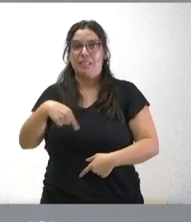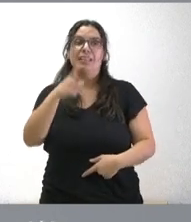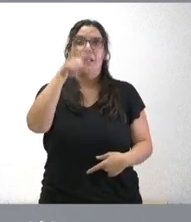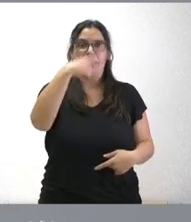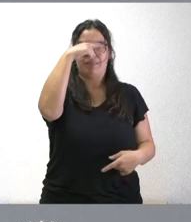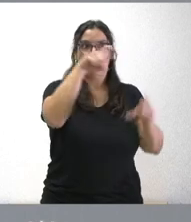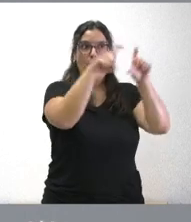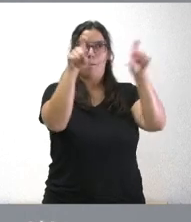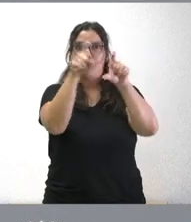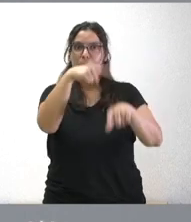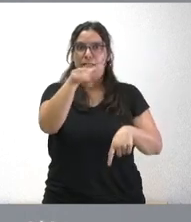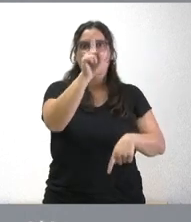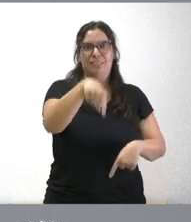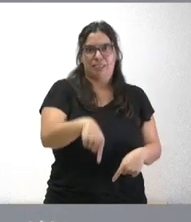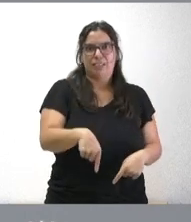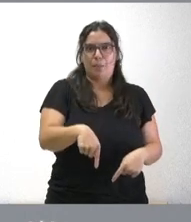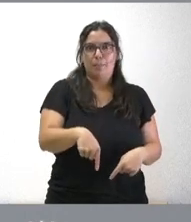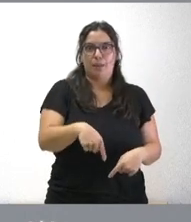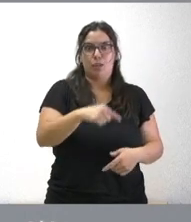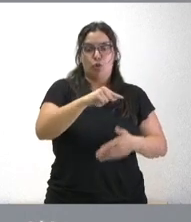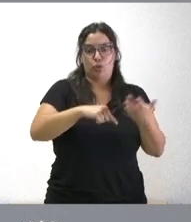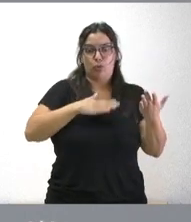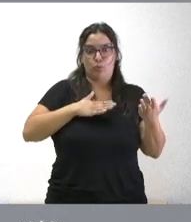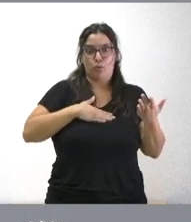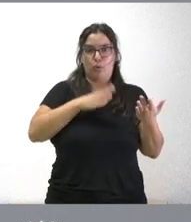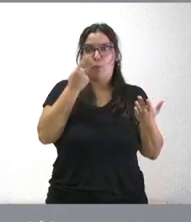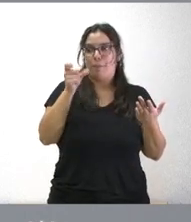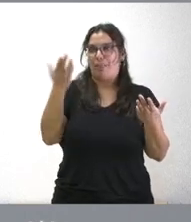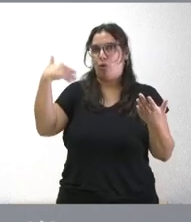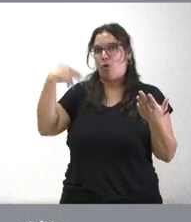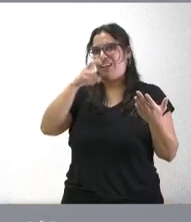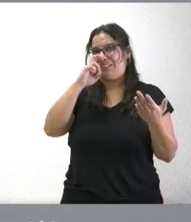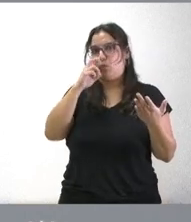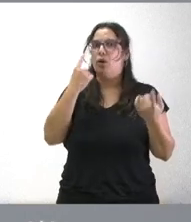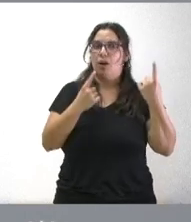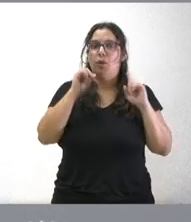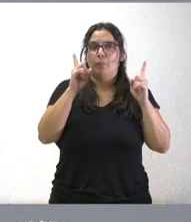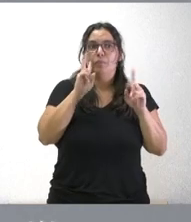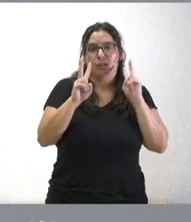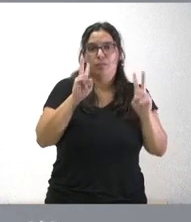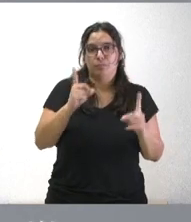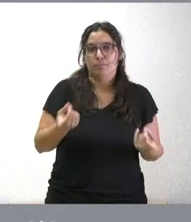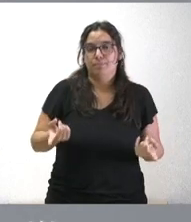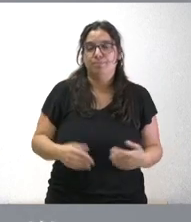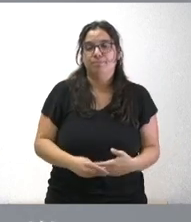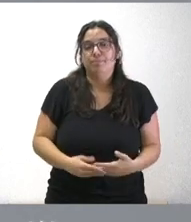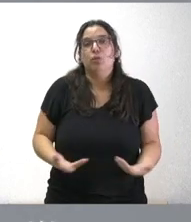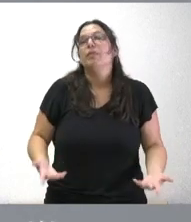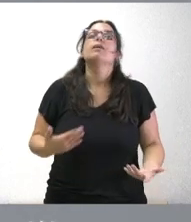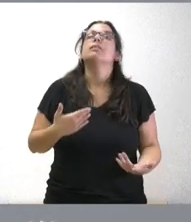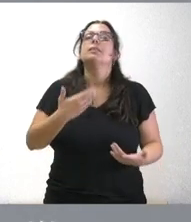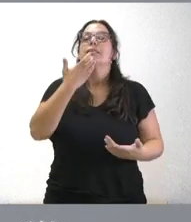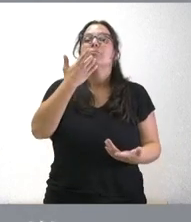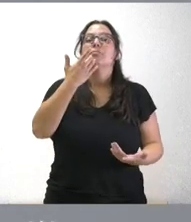muchas empresas que contratan con la administración también lo pasan hoy hemos visto algún caso en esa circunstancia y por tanto a medida